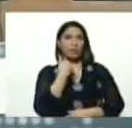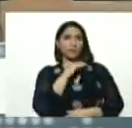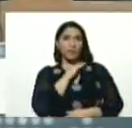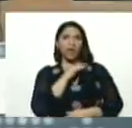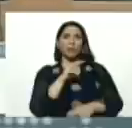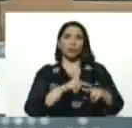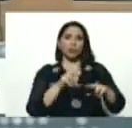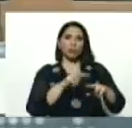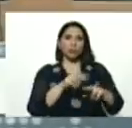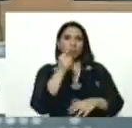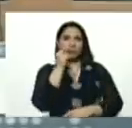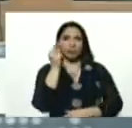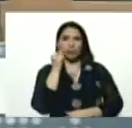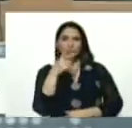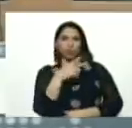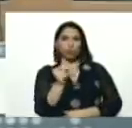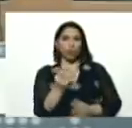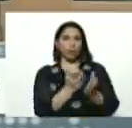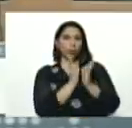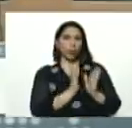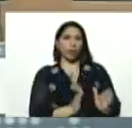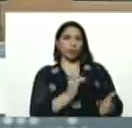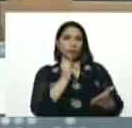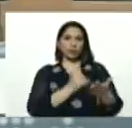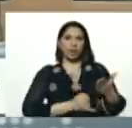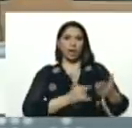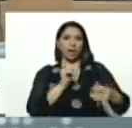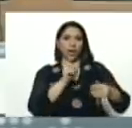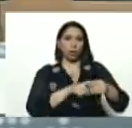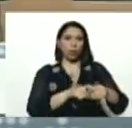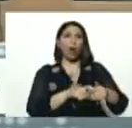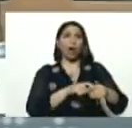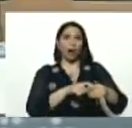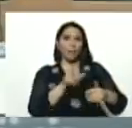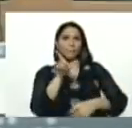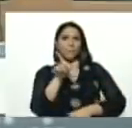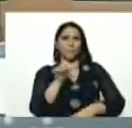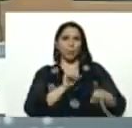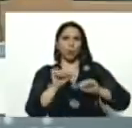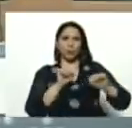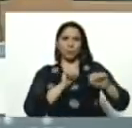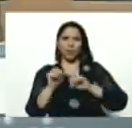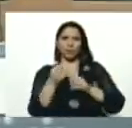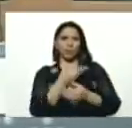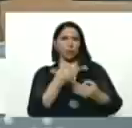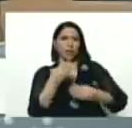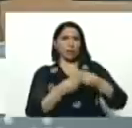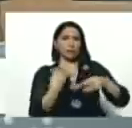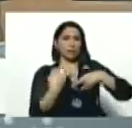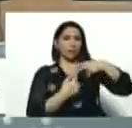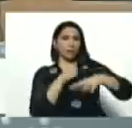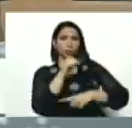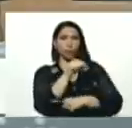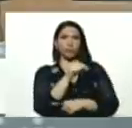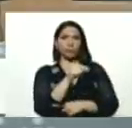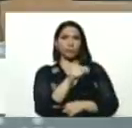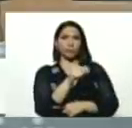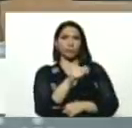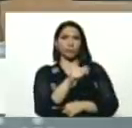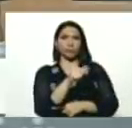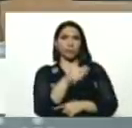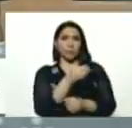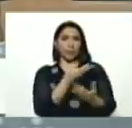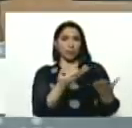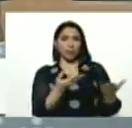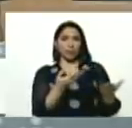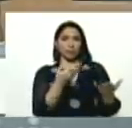los niños, no escolarizados, el partido, un movimiento, extraordinario, para hacer una revolución, y eso, presidente,